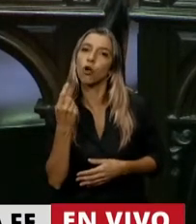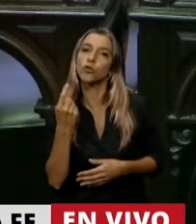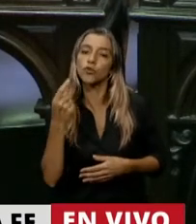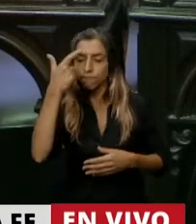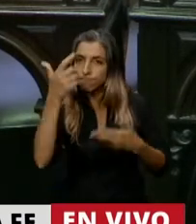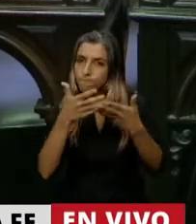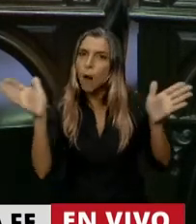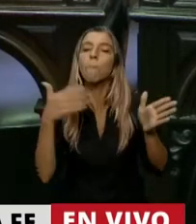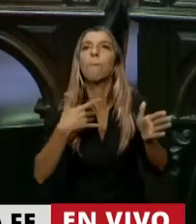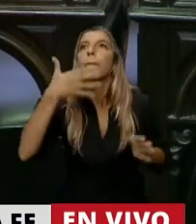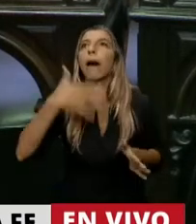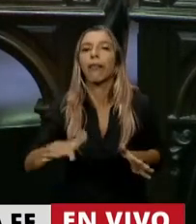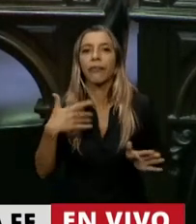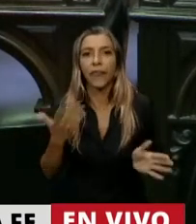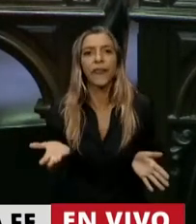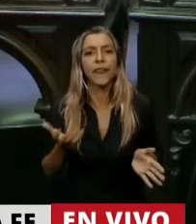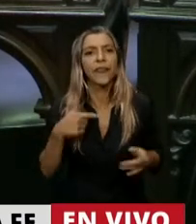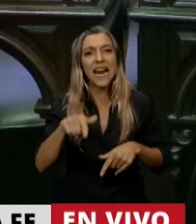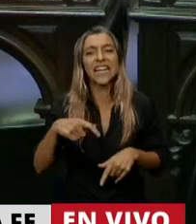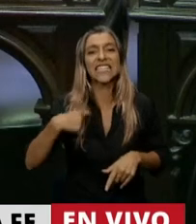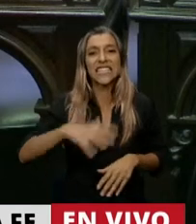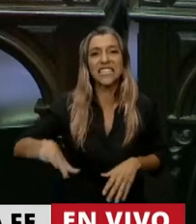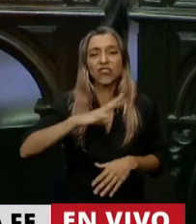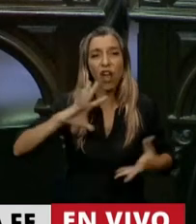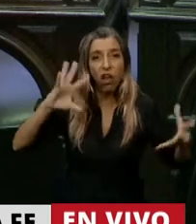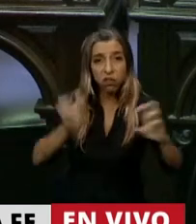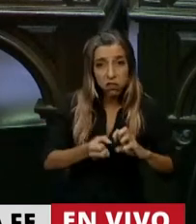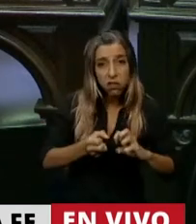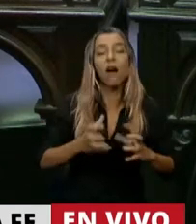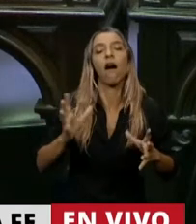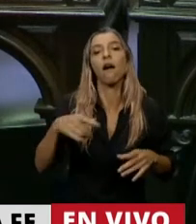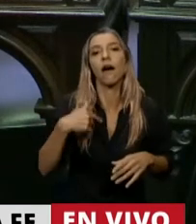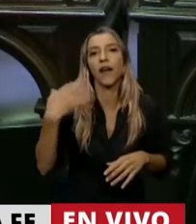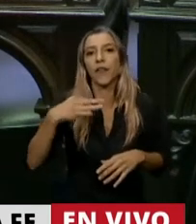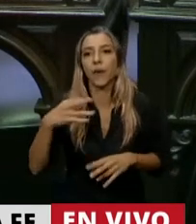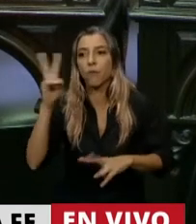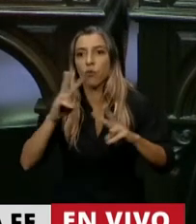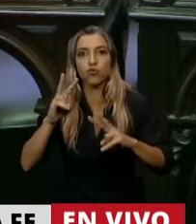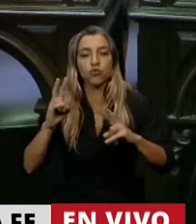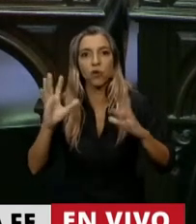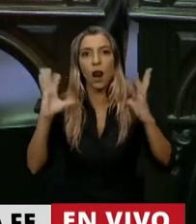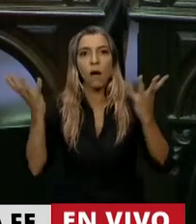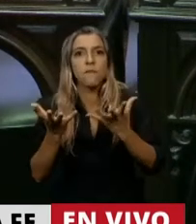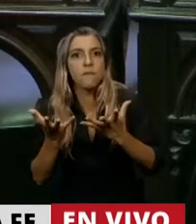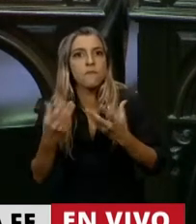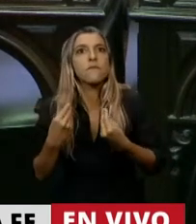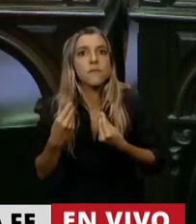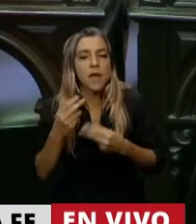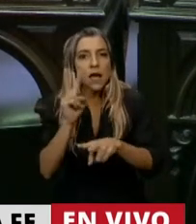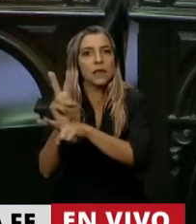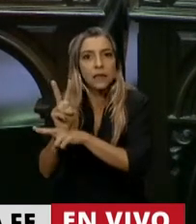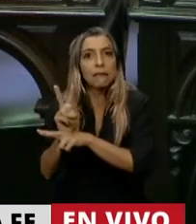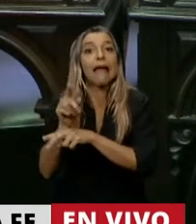salir de esa crisis antropológica. Una crisis humana ante todo. Y tratar desde esa ecología integral,